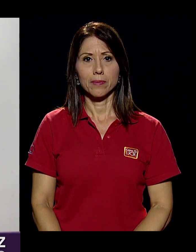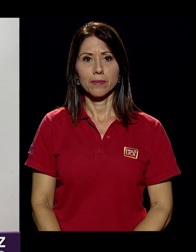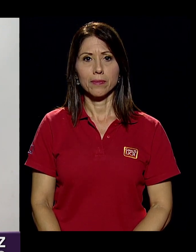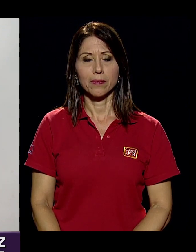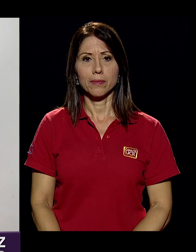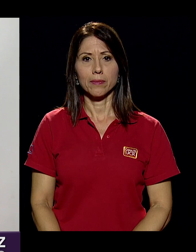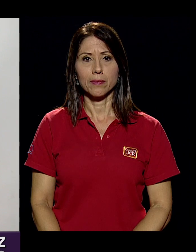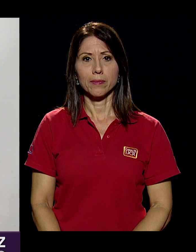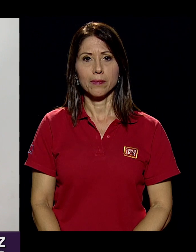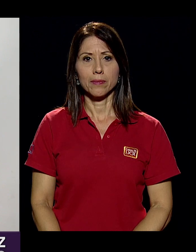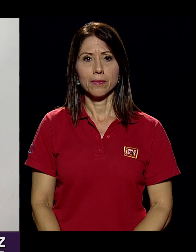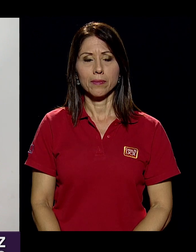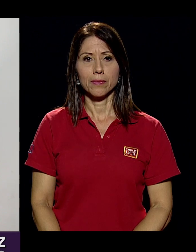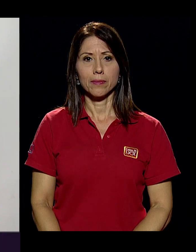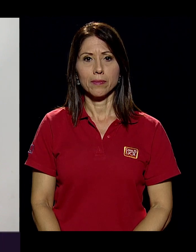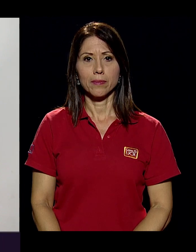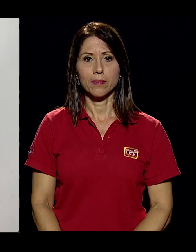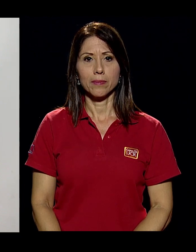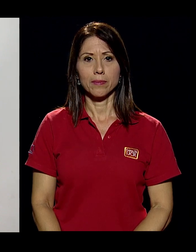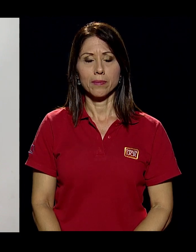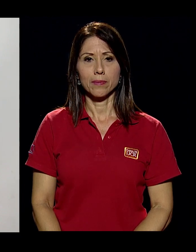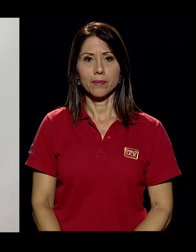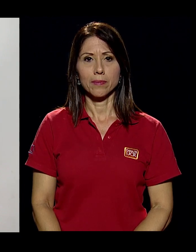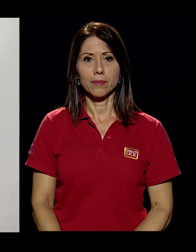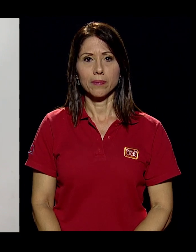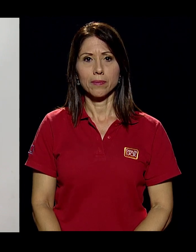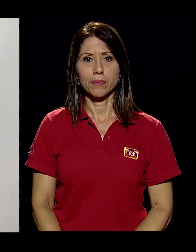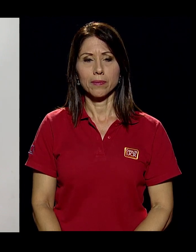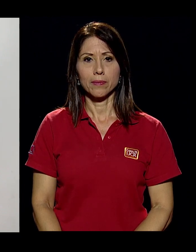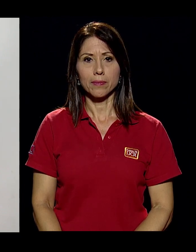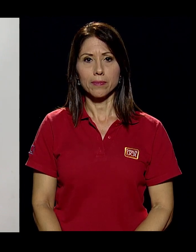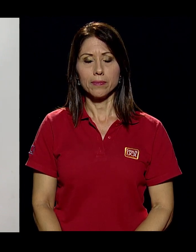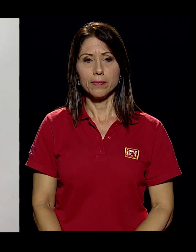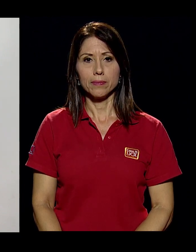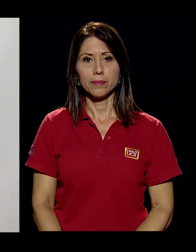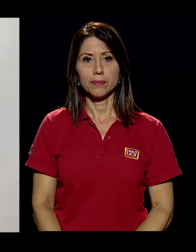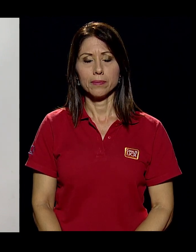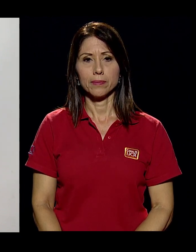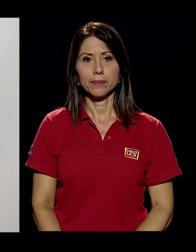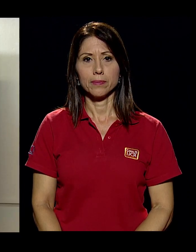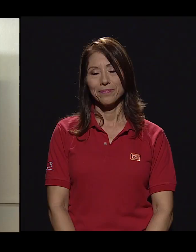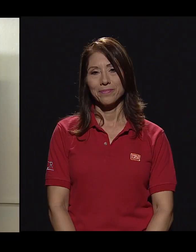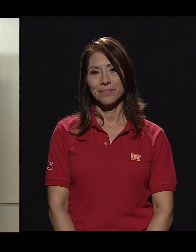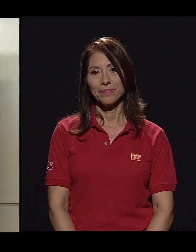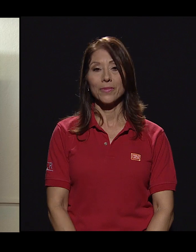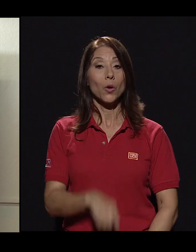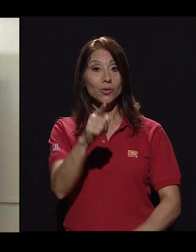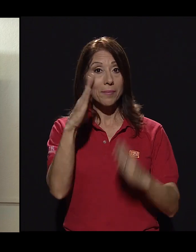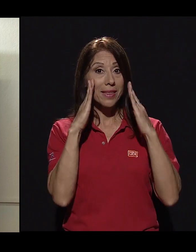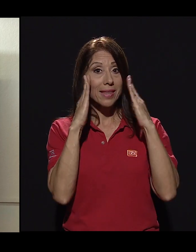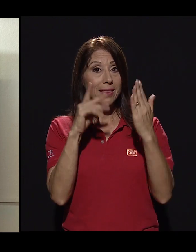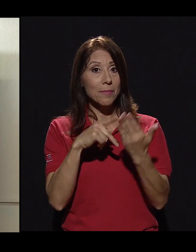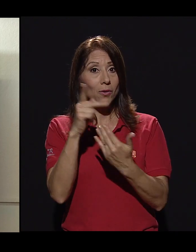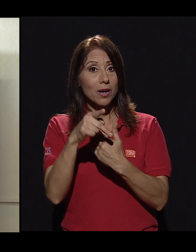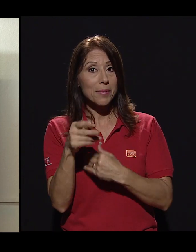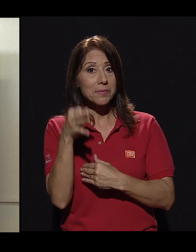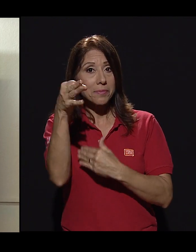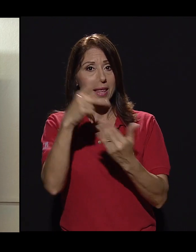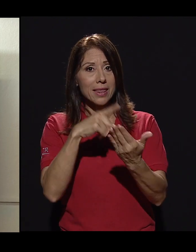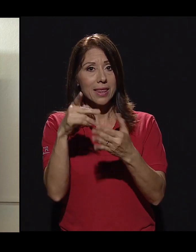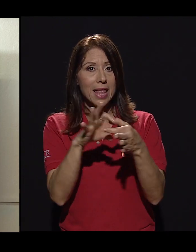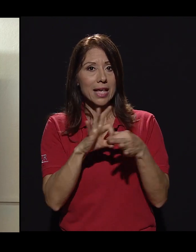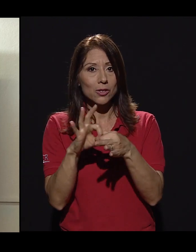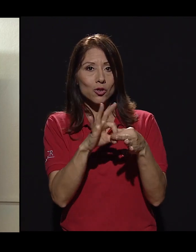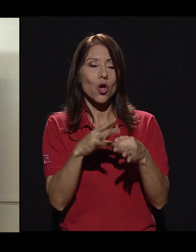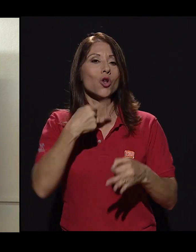Una aplicación no tiene gestos, no tiene movimientos corporales ni esos elementos de la lengua de señas. Está pendiente de las próximas ediciones de Nexos,